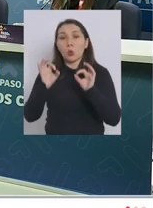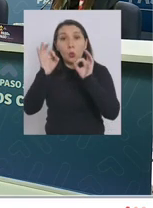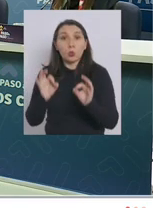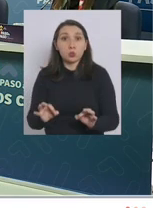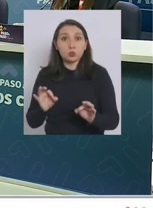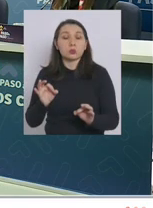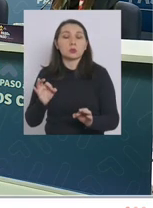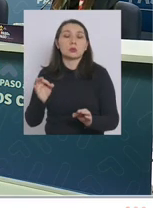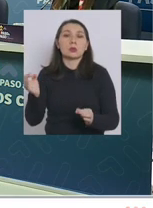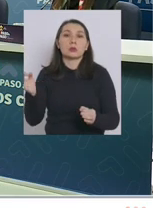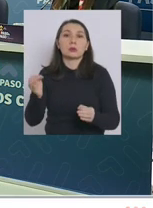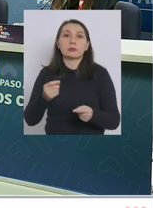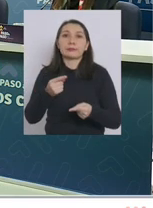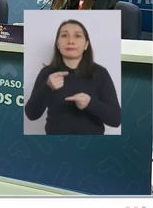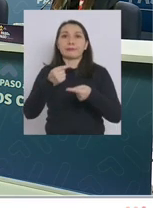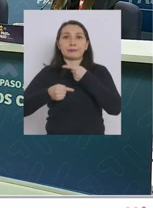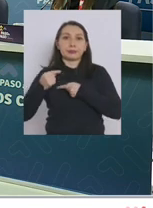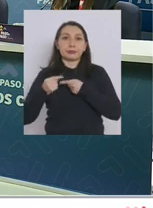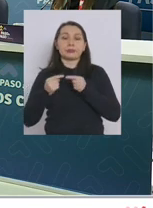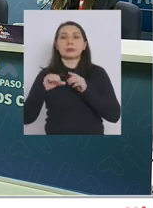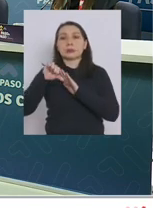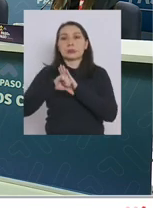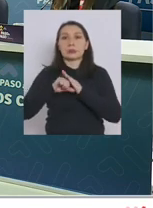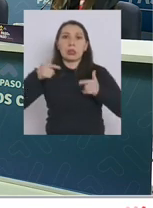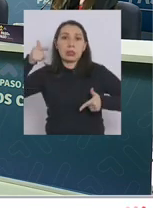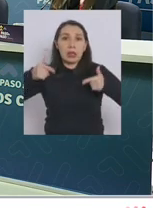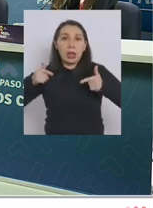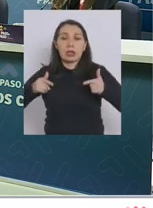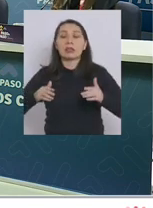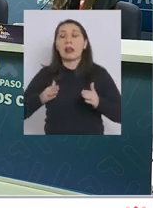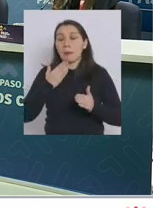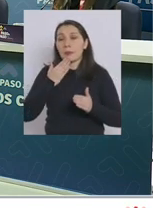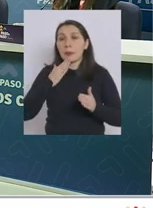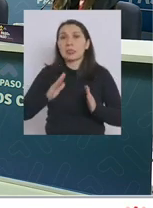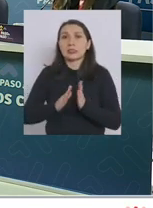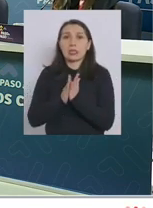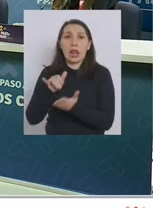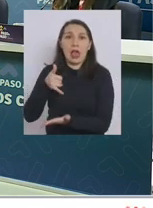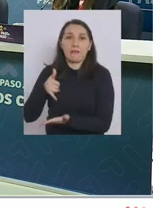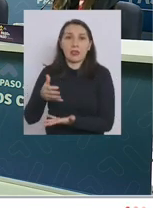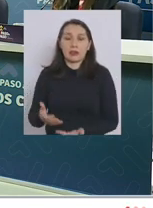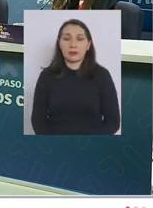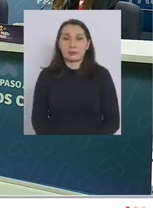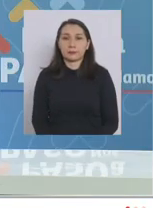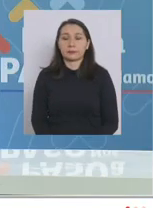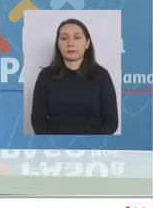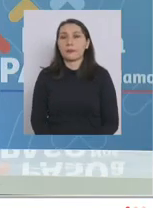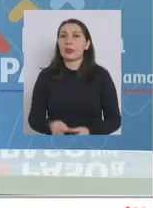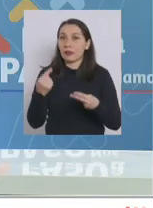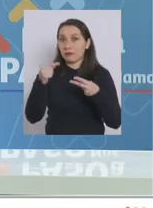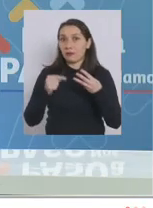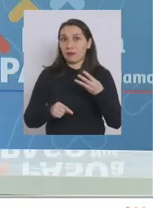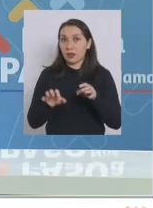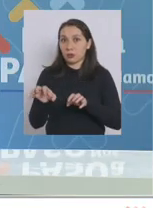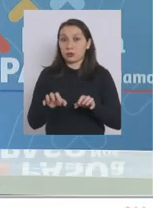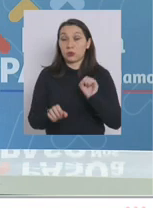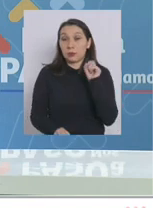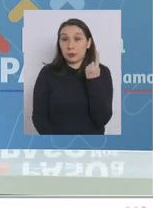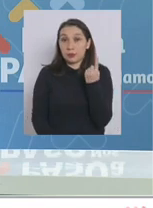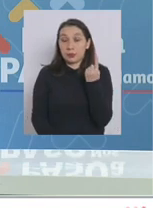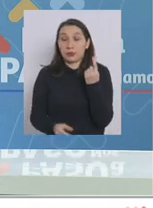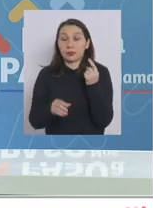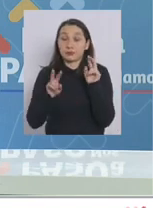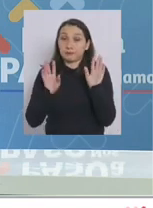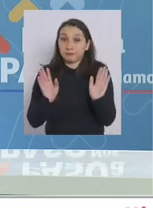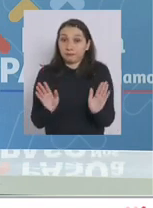caso de haber retrocedido a cuarentena a Talca y también a San Javier A ver varias cosas primero que nada la